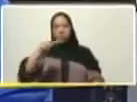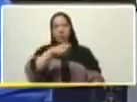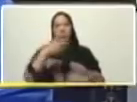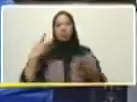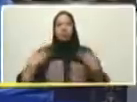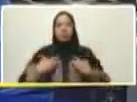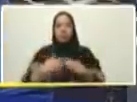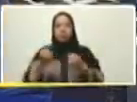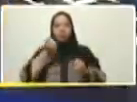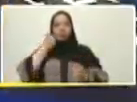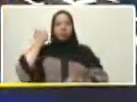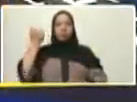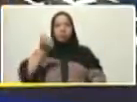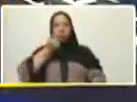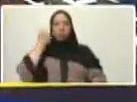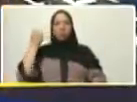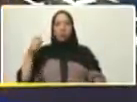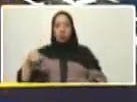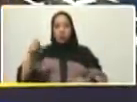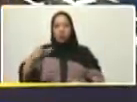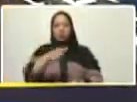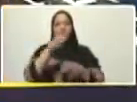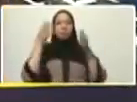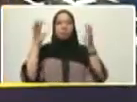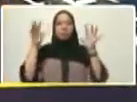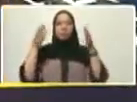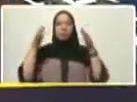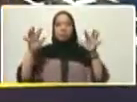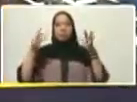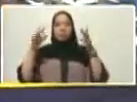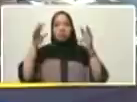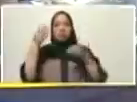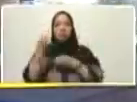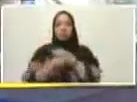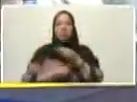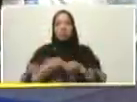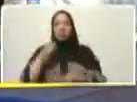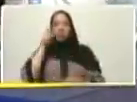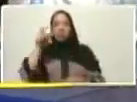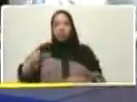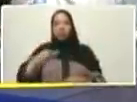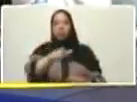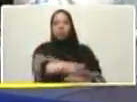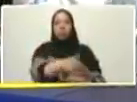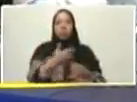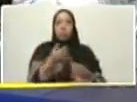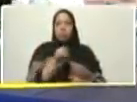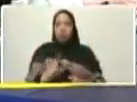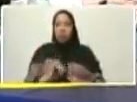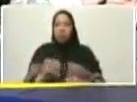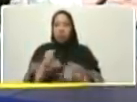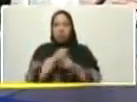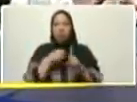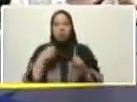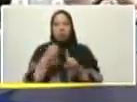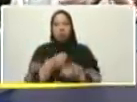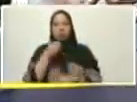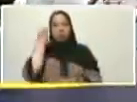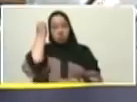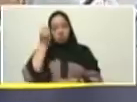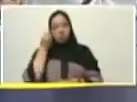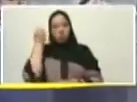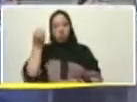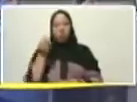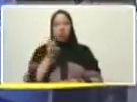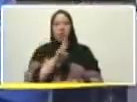combatido en el pueblo que combate y por ellos doy la vida por el pueblo que combate que creen las tres R